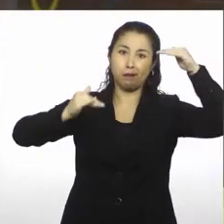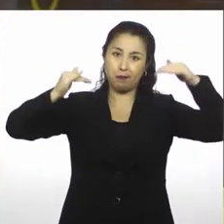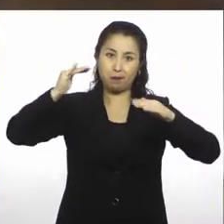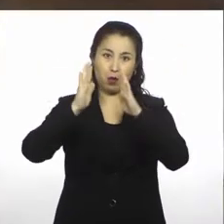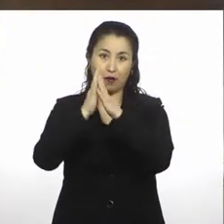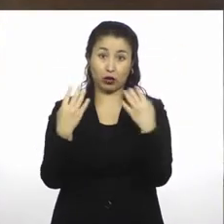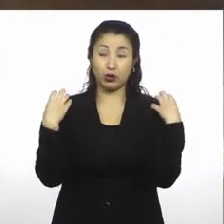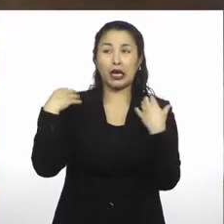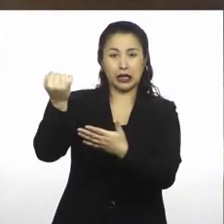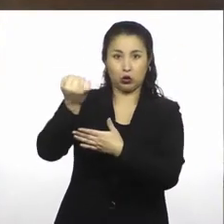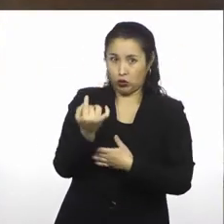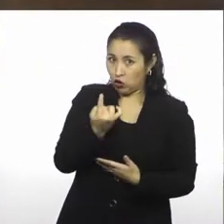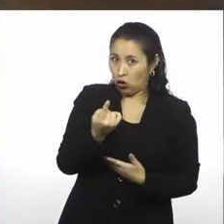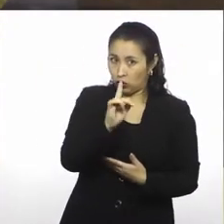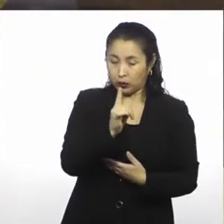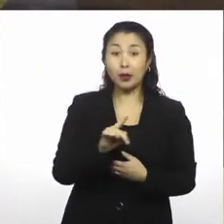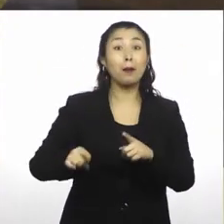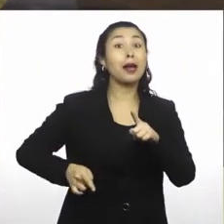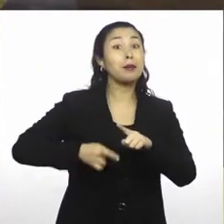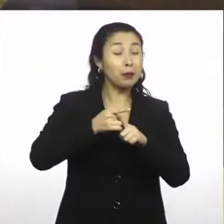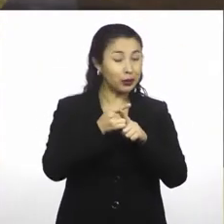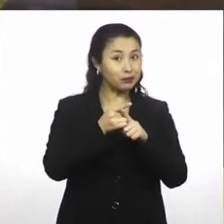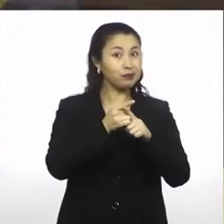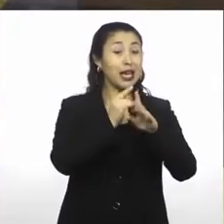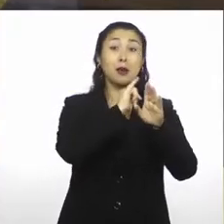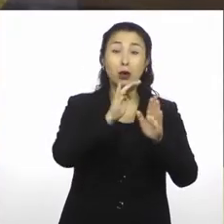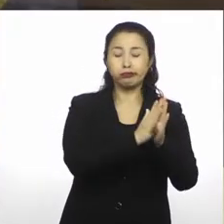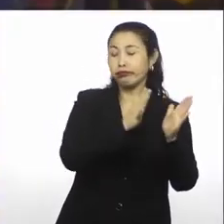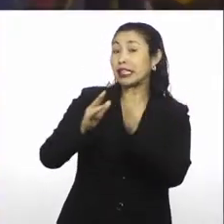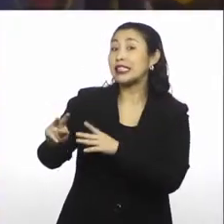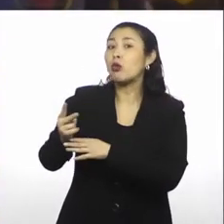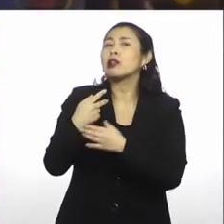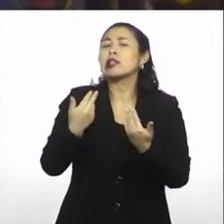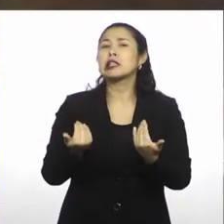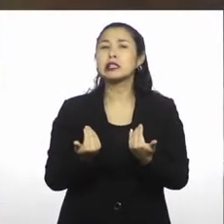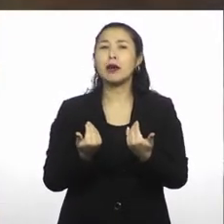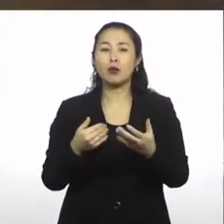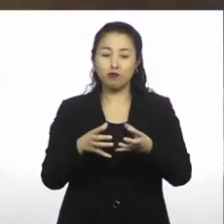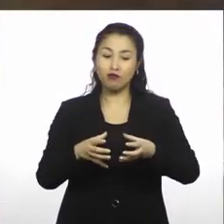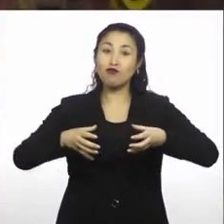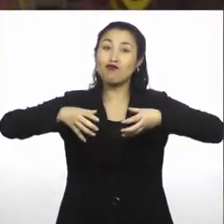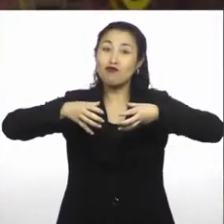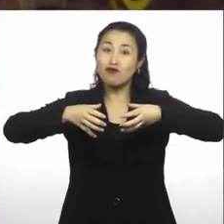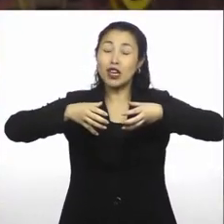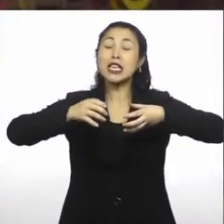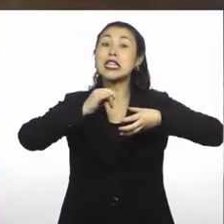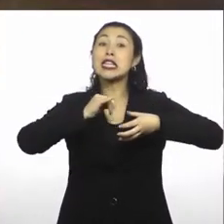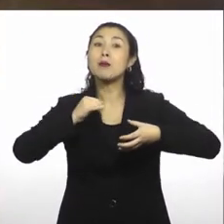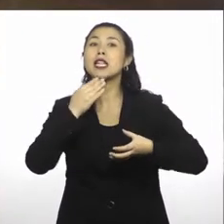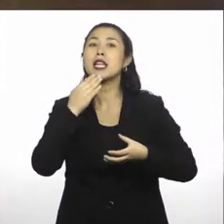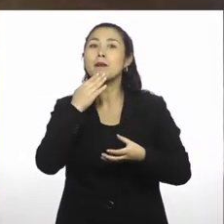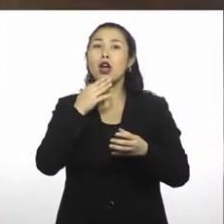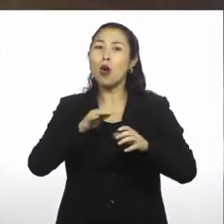responsable. Eso es para la primera parte. Para la segunda parte vamos a necesitar un bidón y finalmente un bombín.